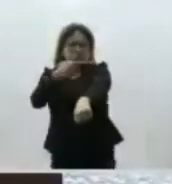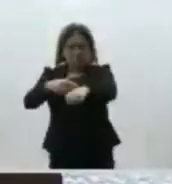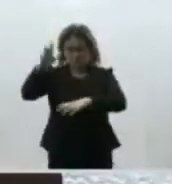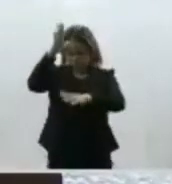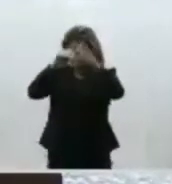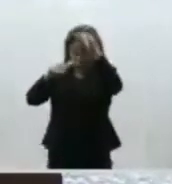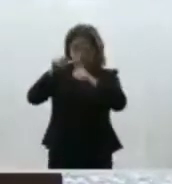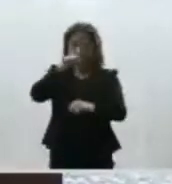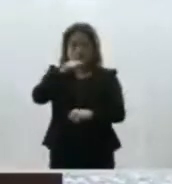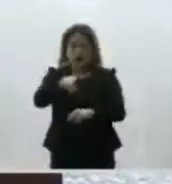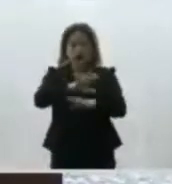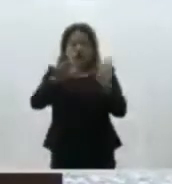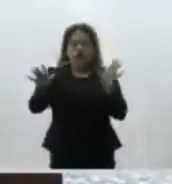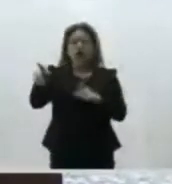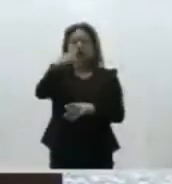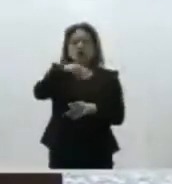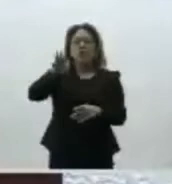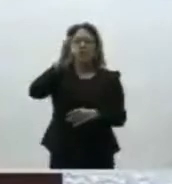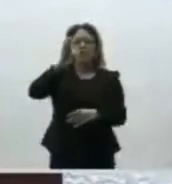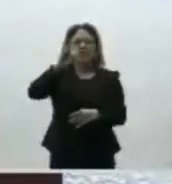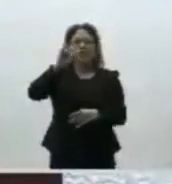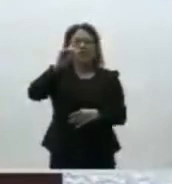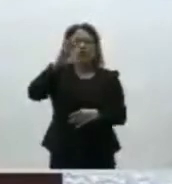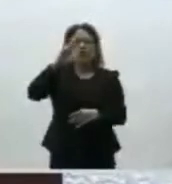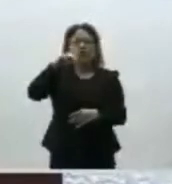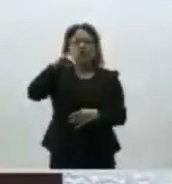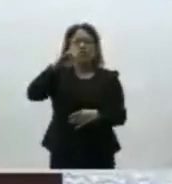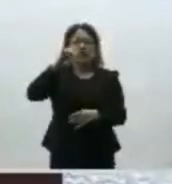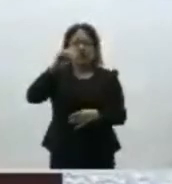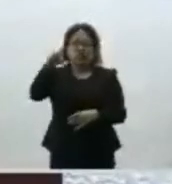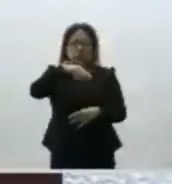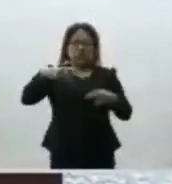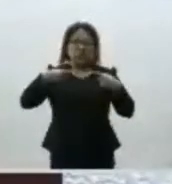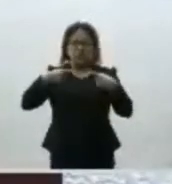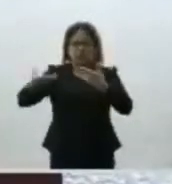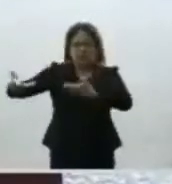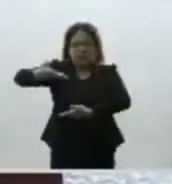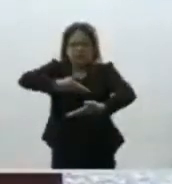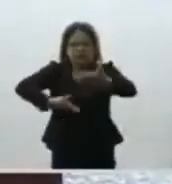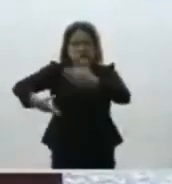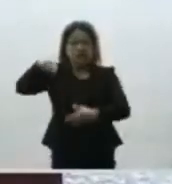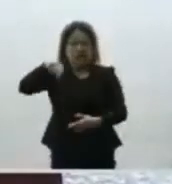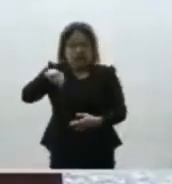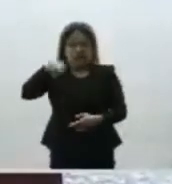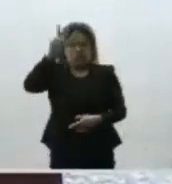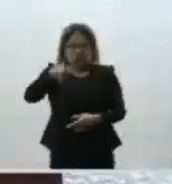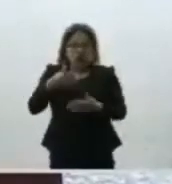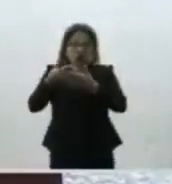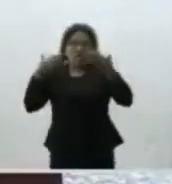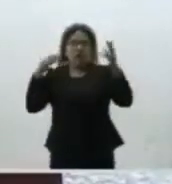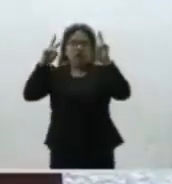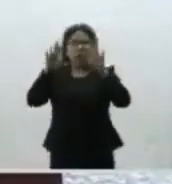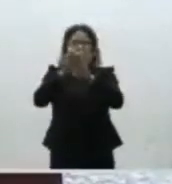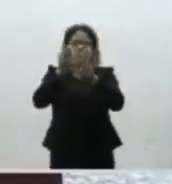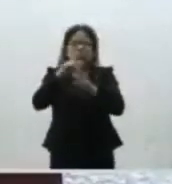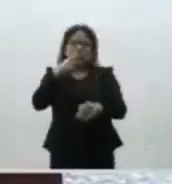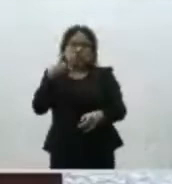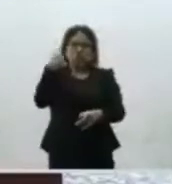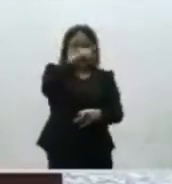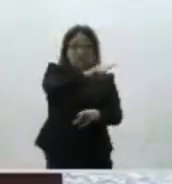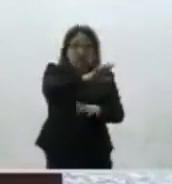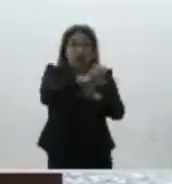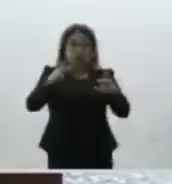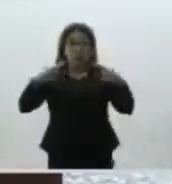el asunto del fideicomiso denominado por los demás. Este asunto fue sometido al escrituario público